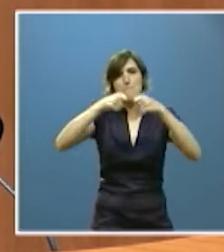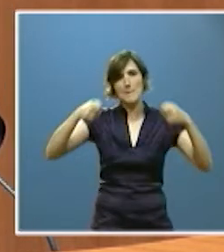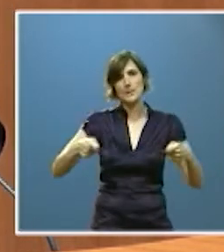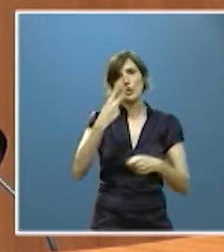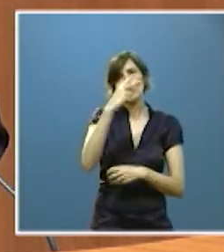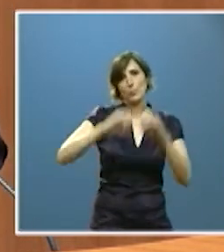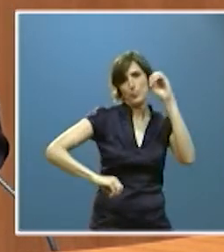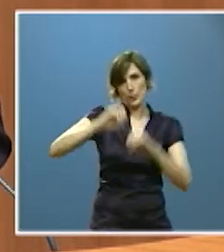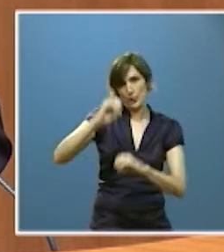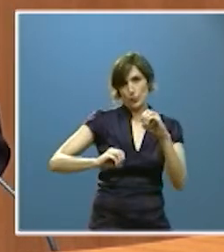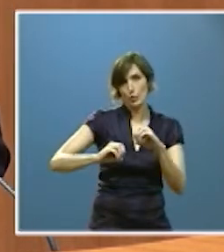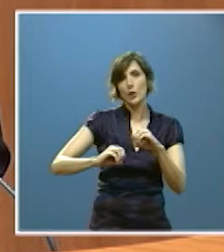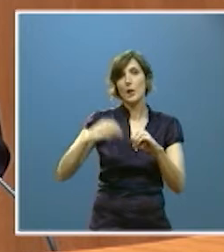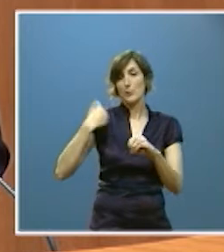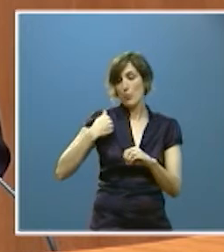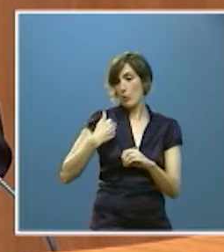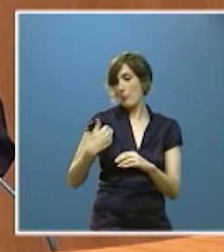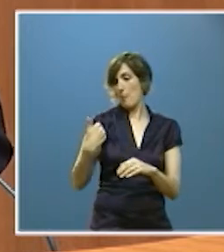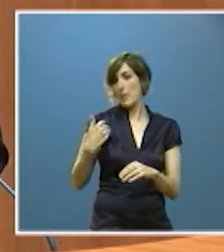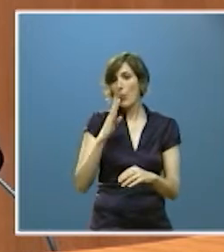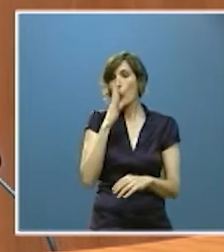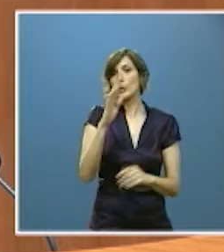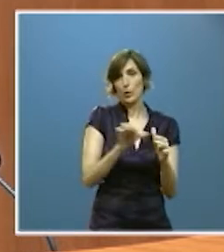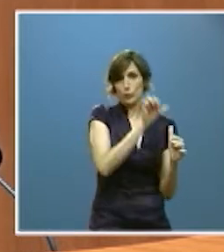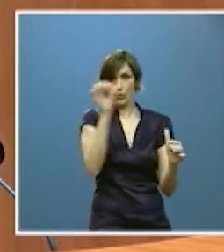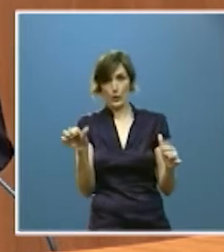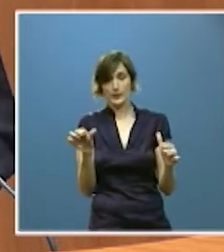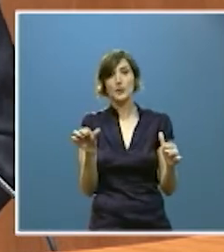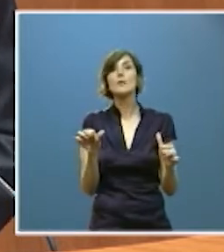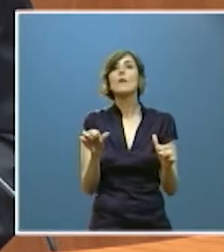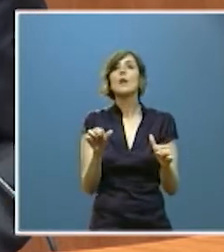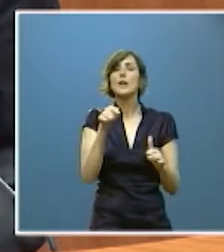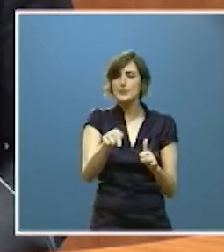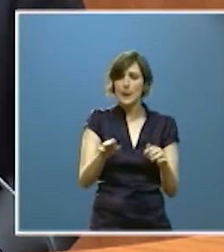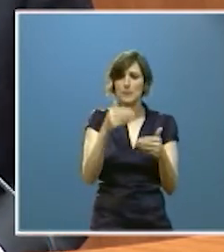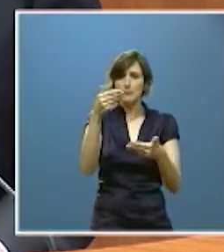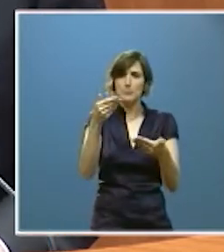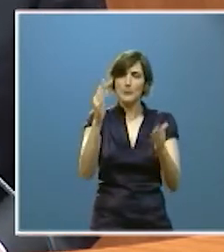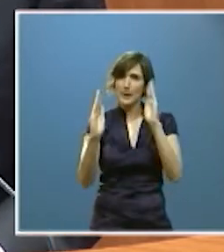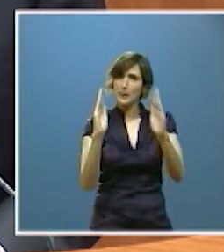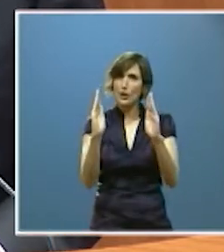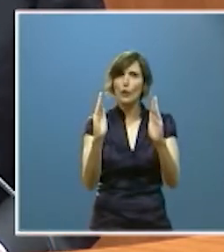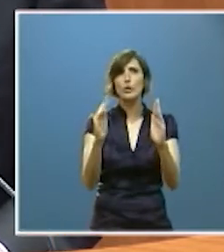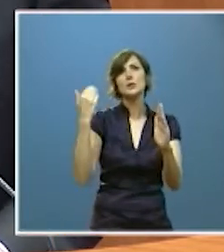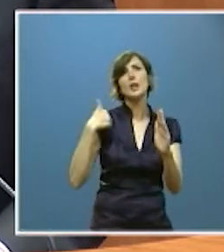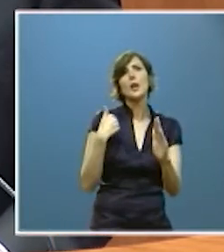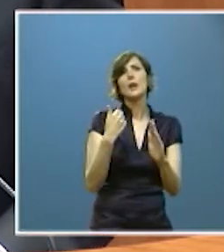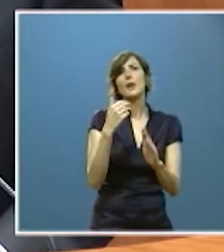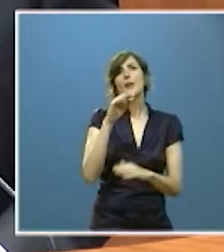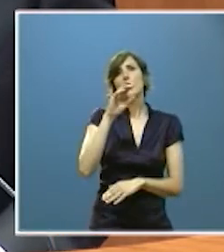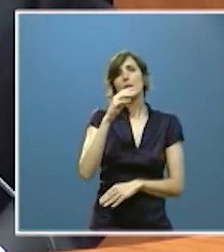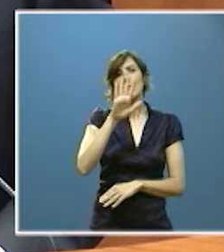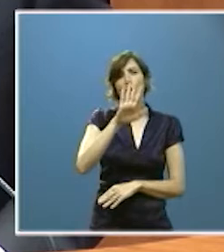% en lo que va de legislatura. Un periodo en el que hemos convocado u ofertado más de 9.500 plazas